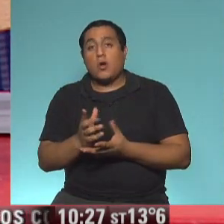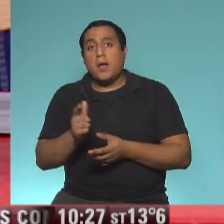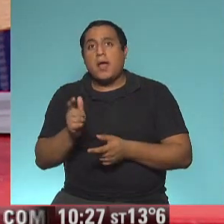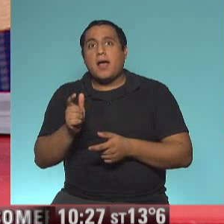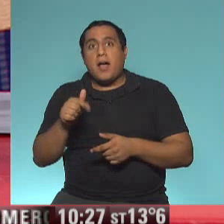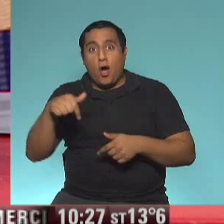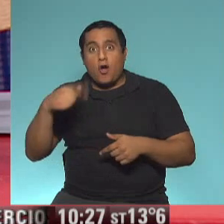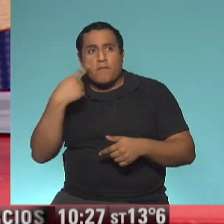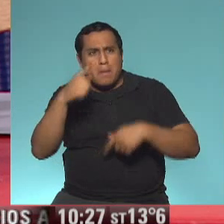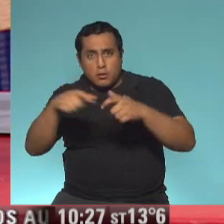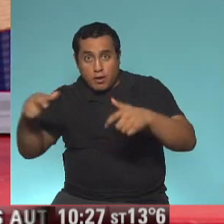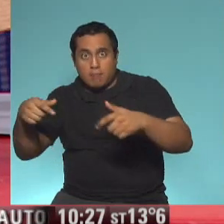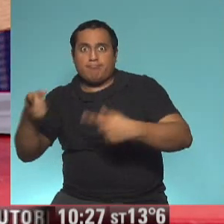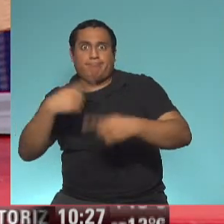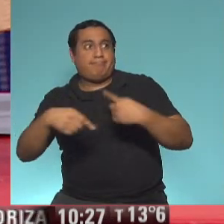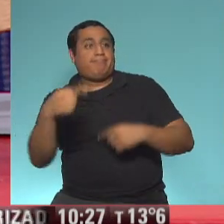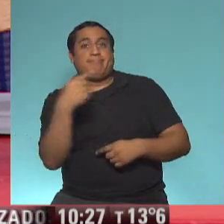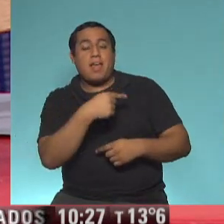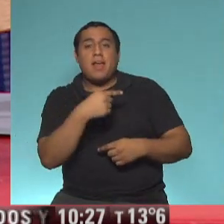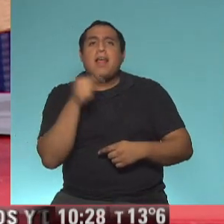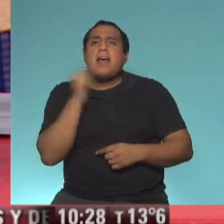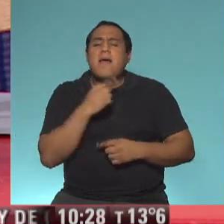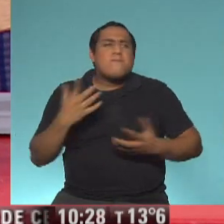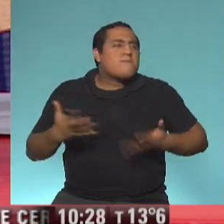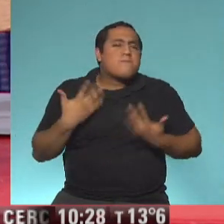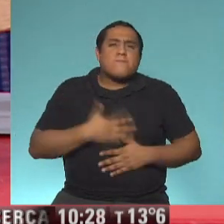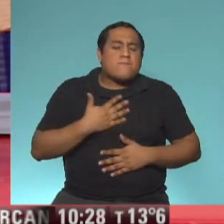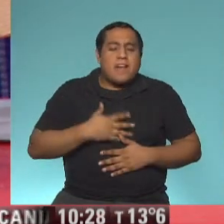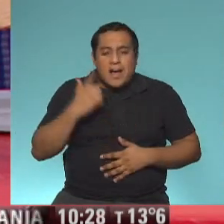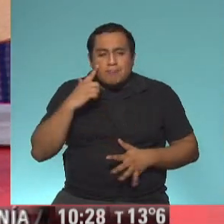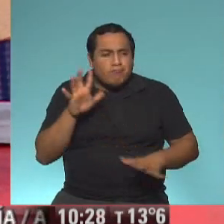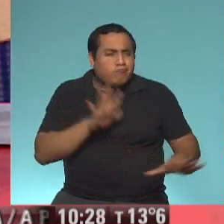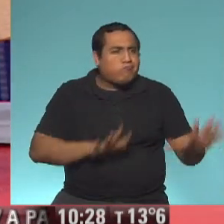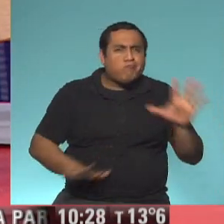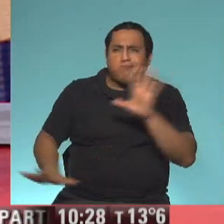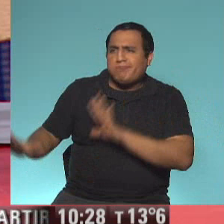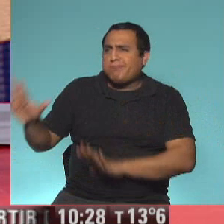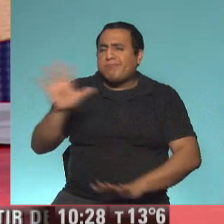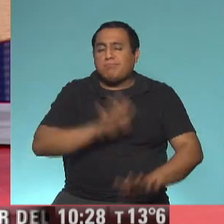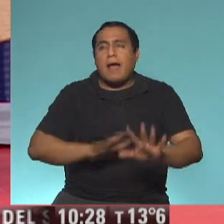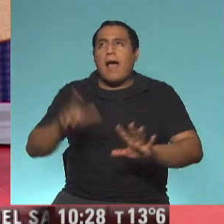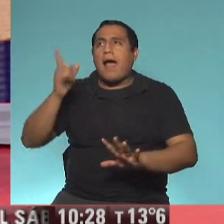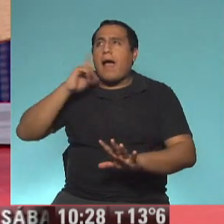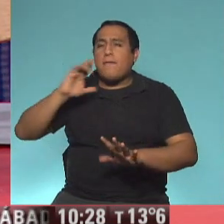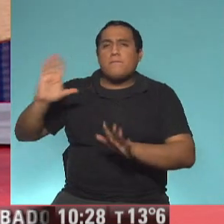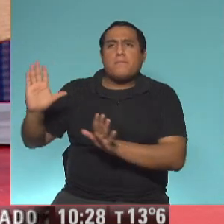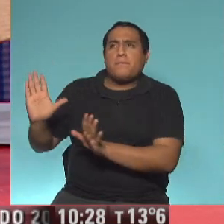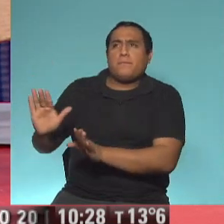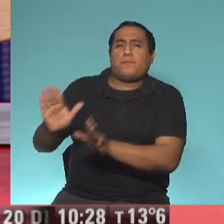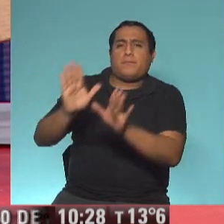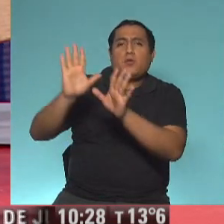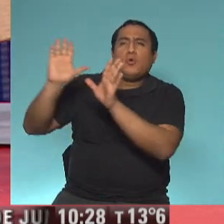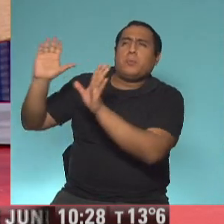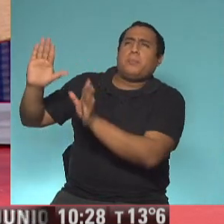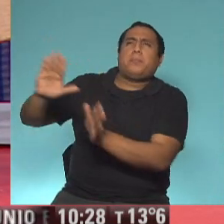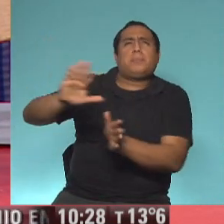vemos en él. Tan entusiasmado estaba con su obra que quería crear un ave que volara por los